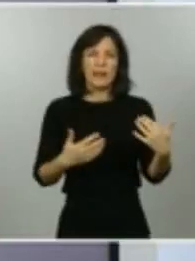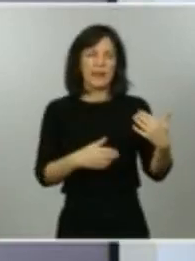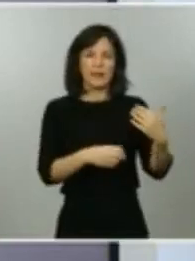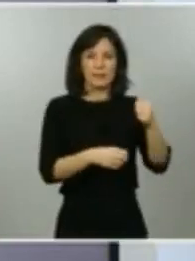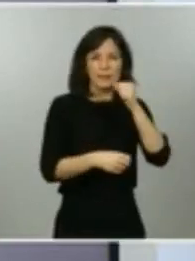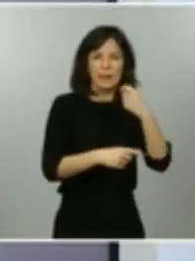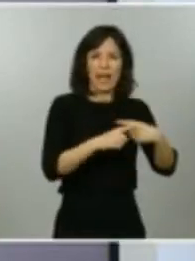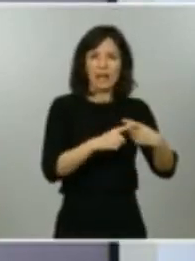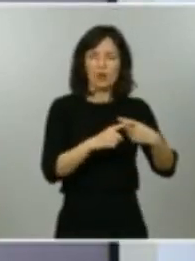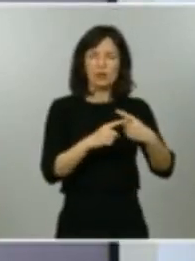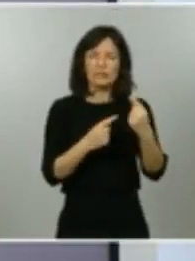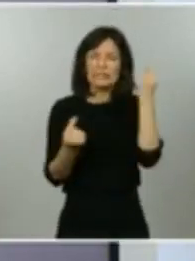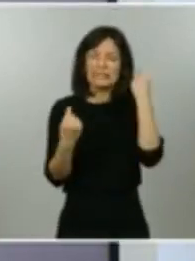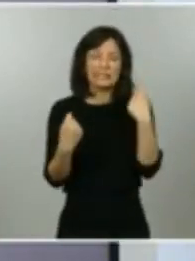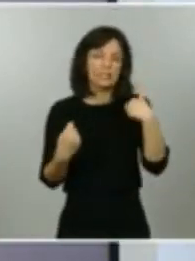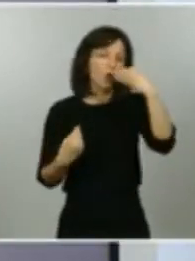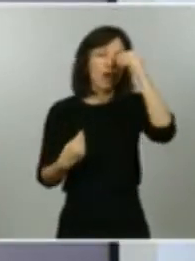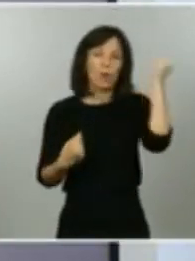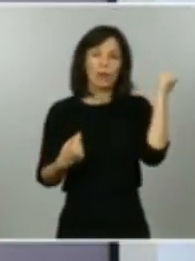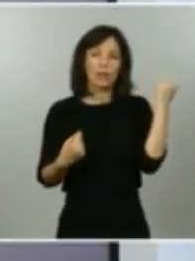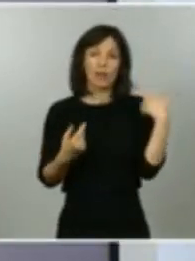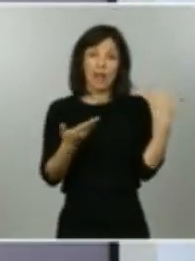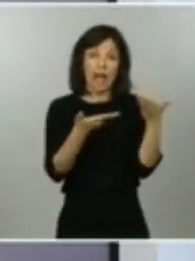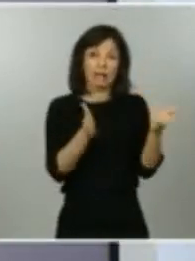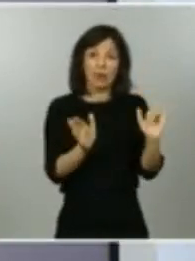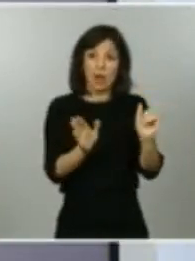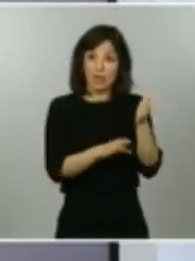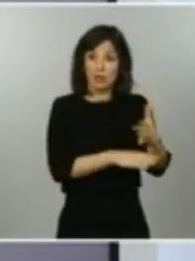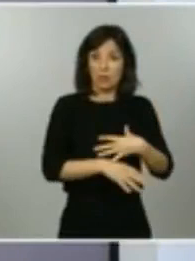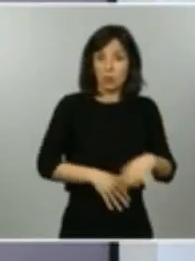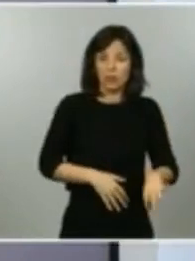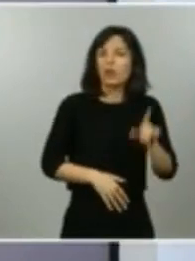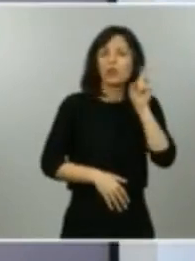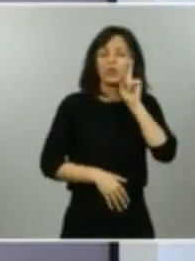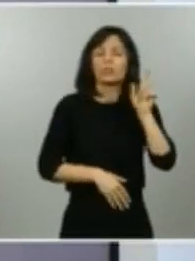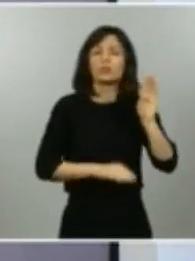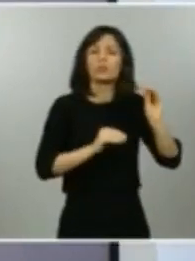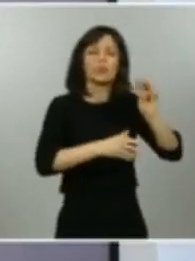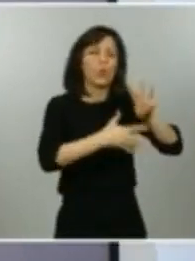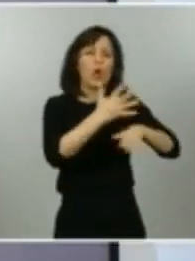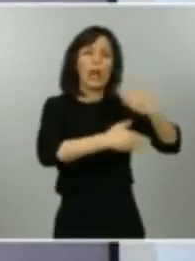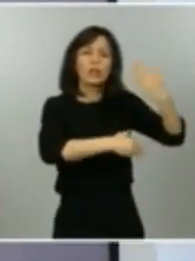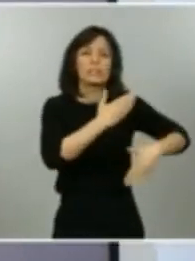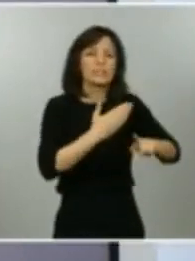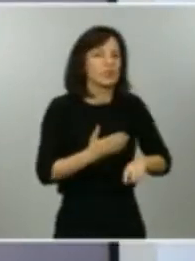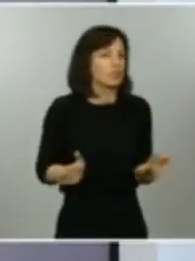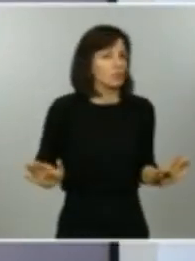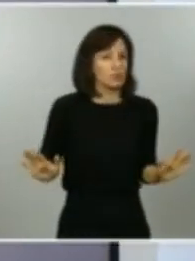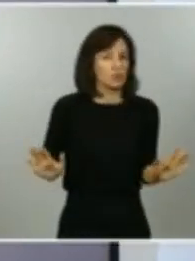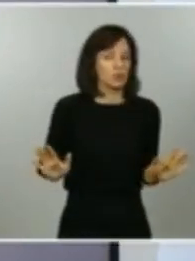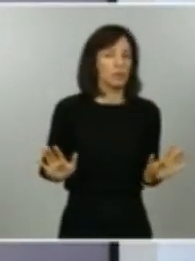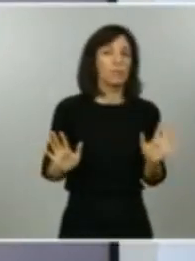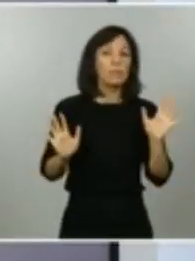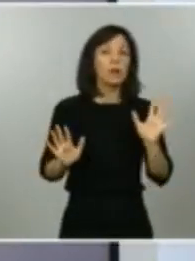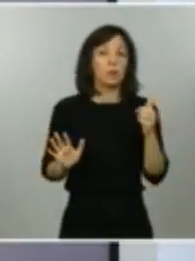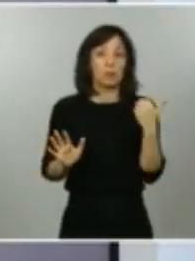mientras estén abiertas. No recuerdo ahora mismo si se les ha limitado algún horario o no. Pero en principio, según mi entendimiento y